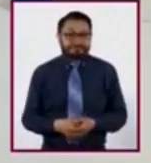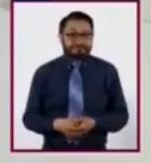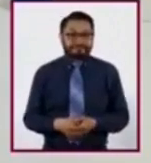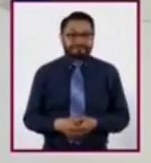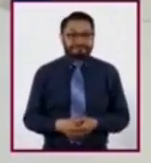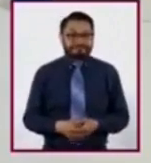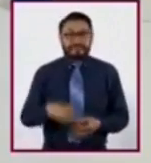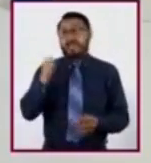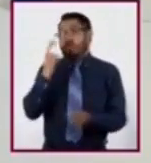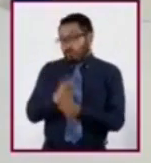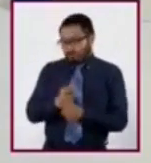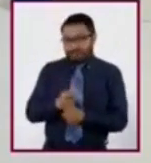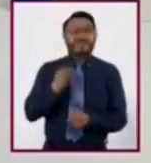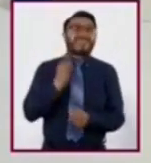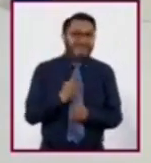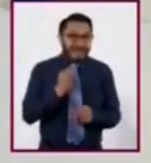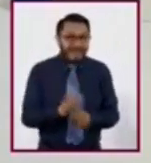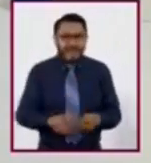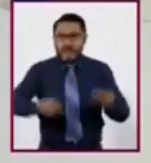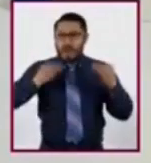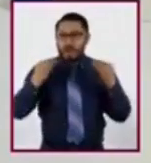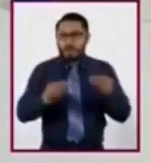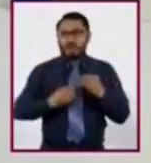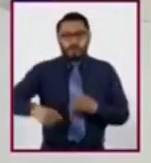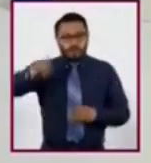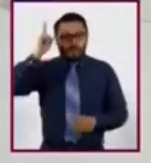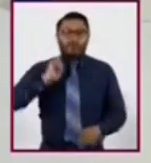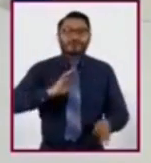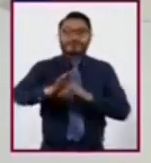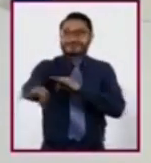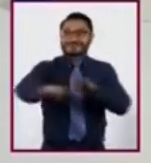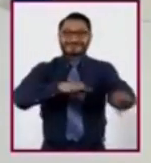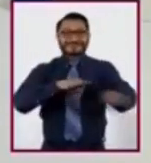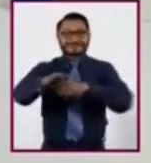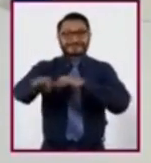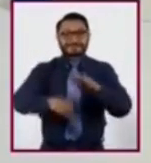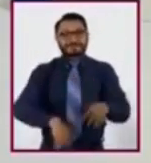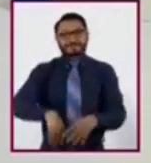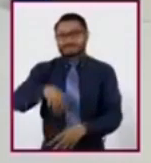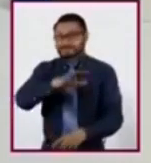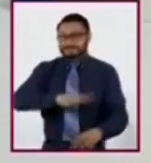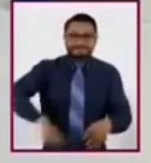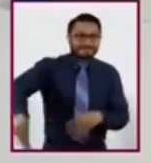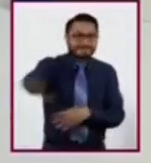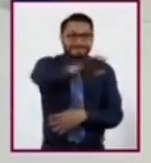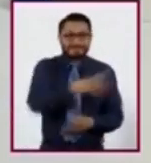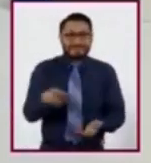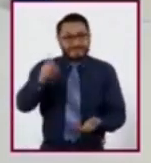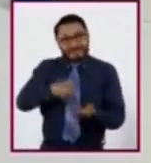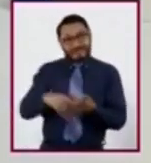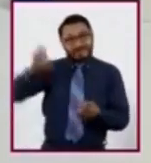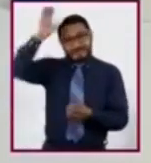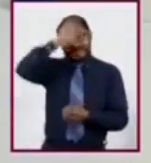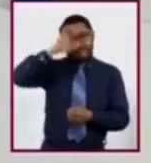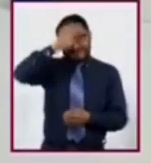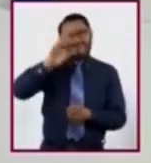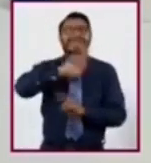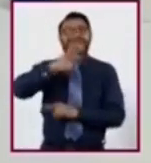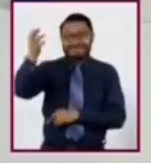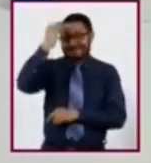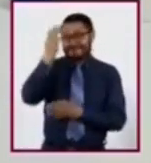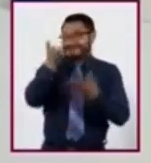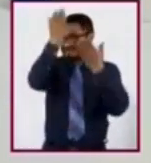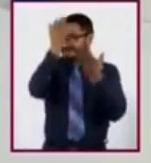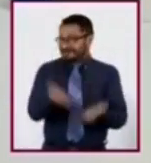Afortunadamente, en la actualidad hay muchas mujeres trabajando en todos los campos de la ciencia y son muy reconocidas.